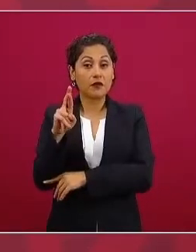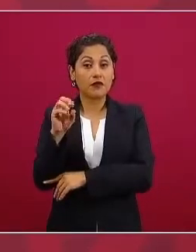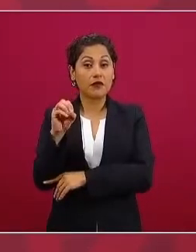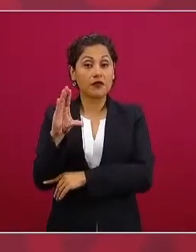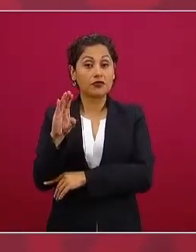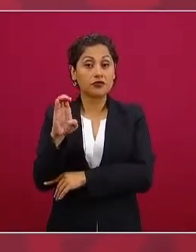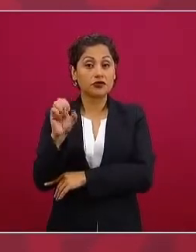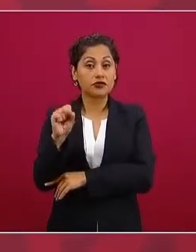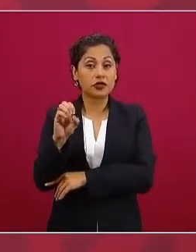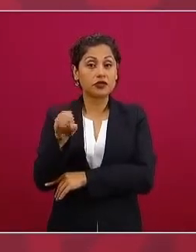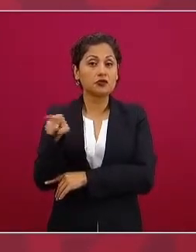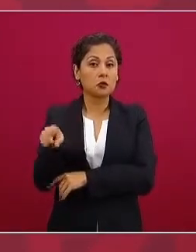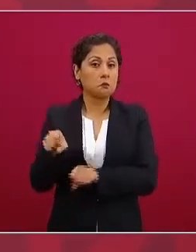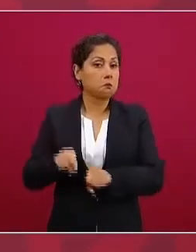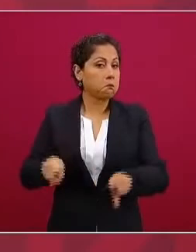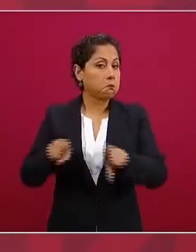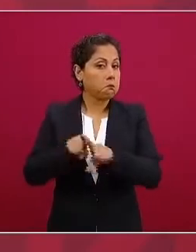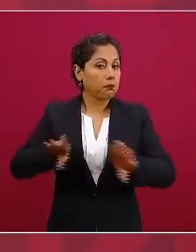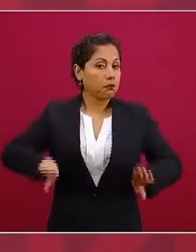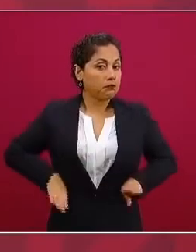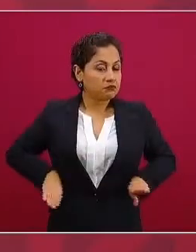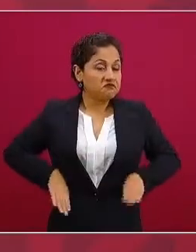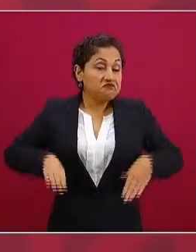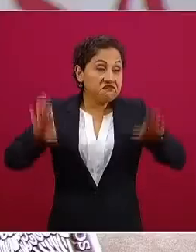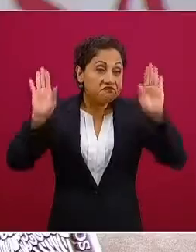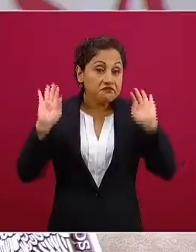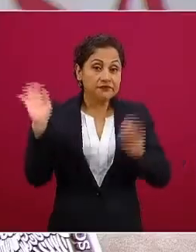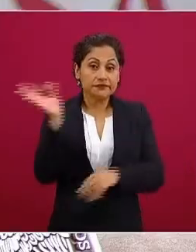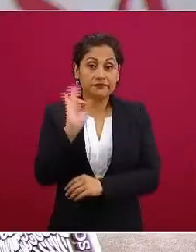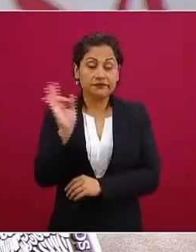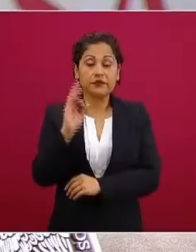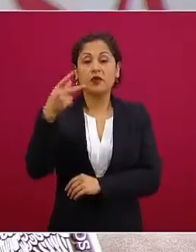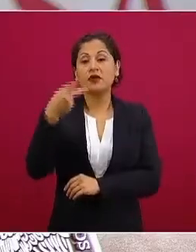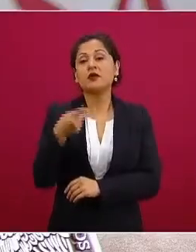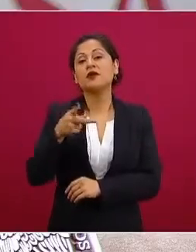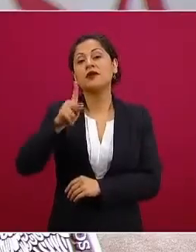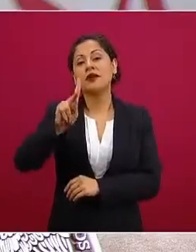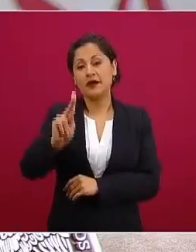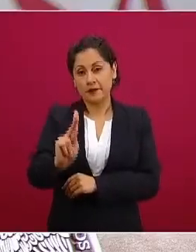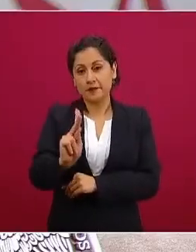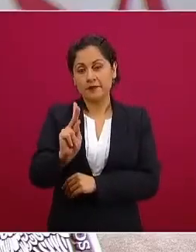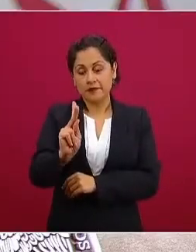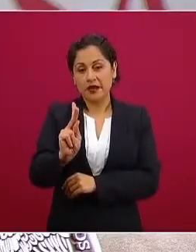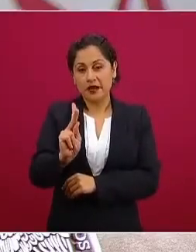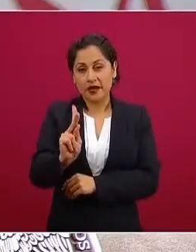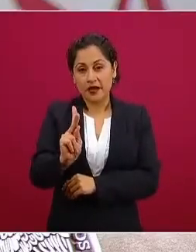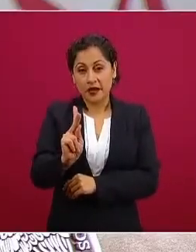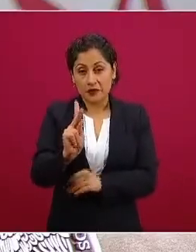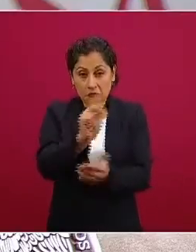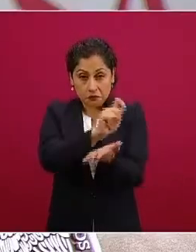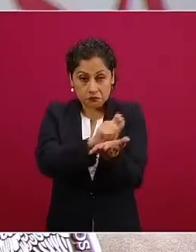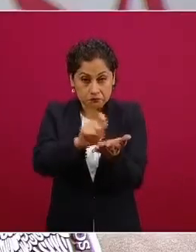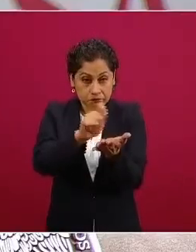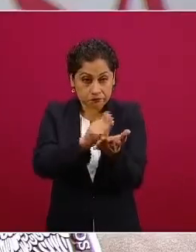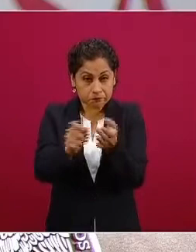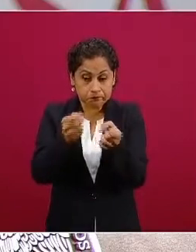pero los mejores medios escritos en México